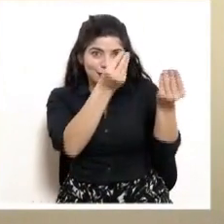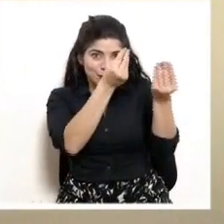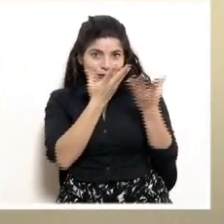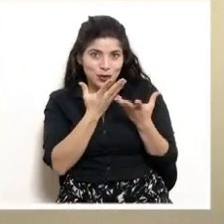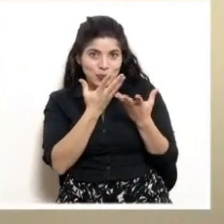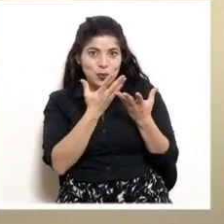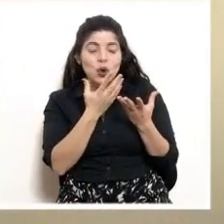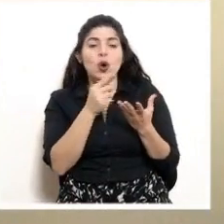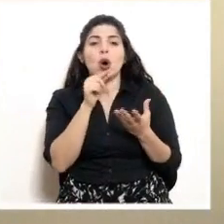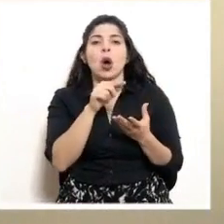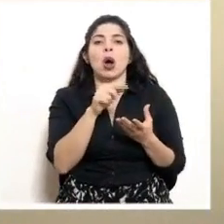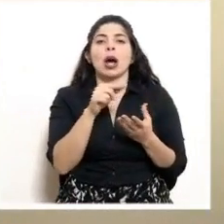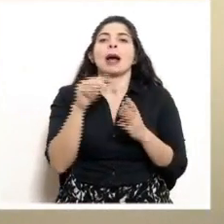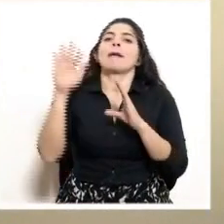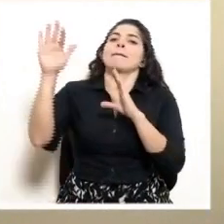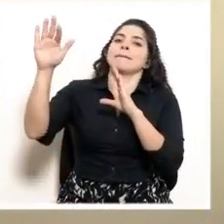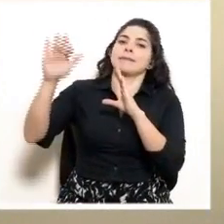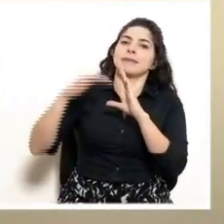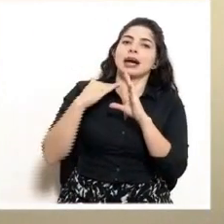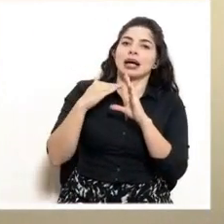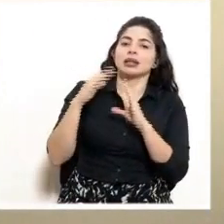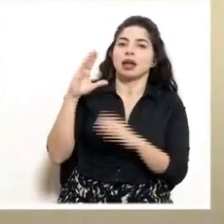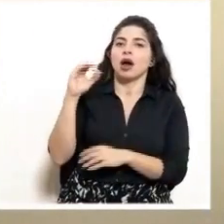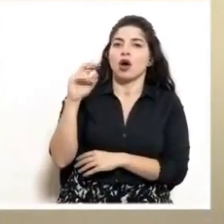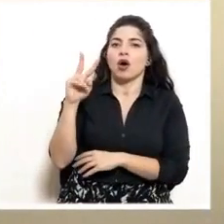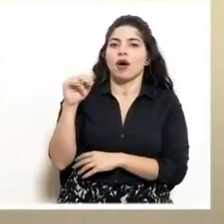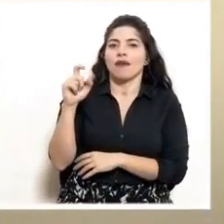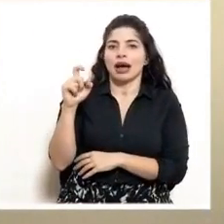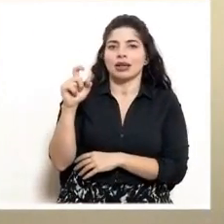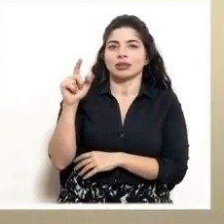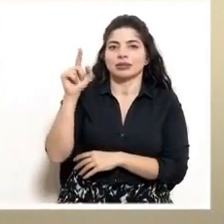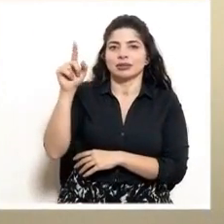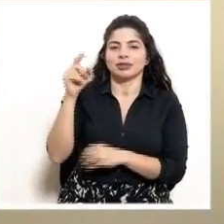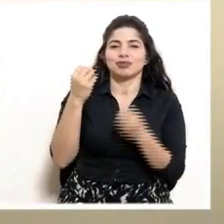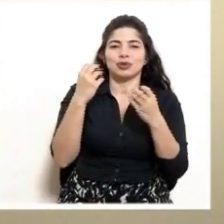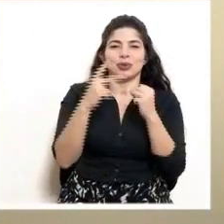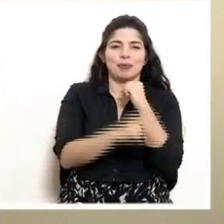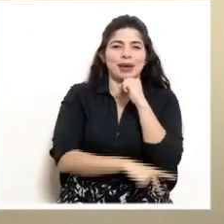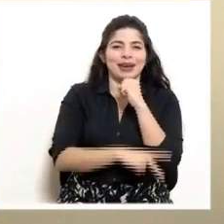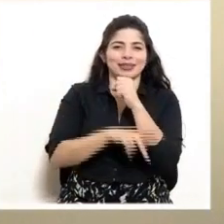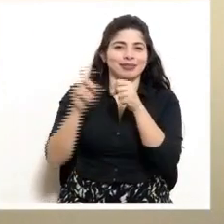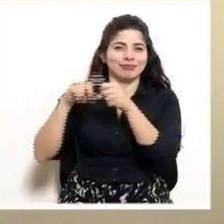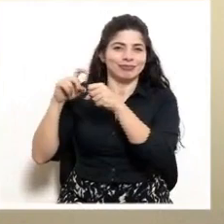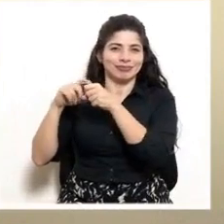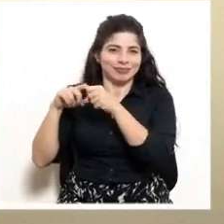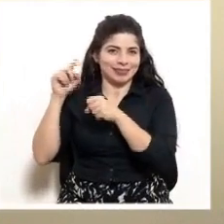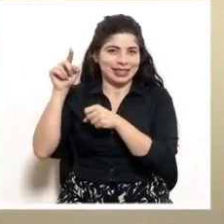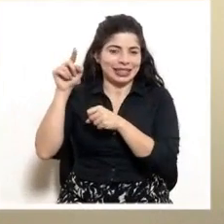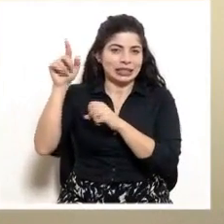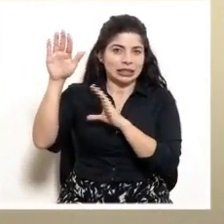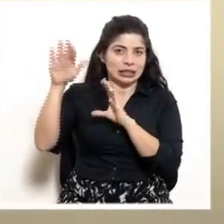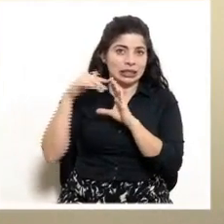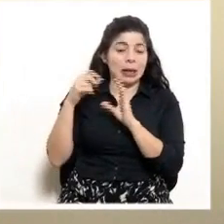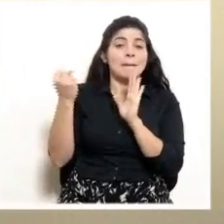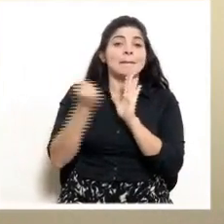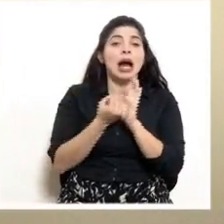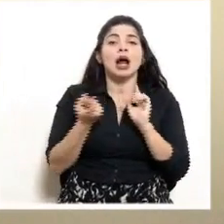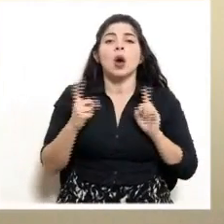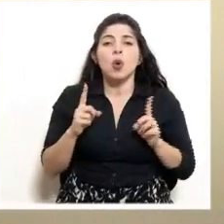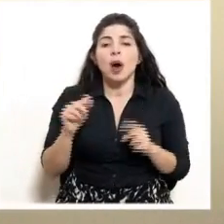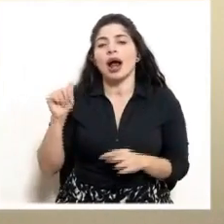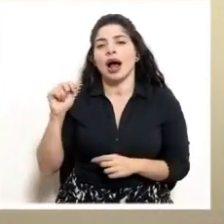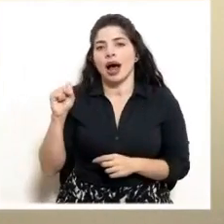serían enviadas por el mecanismo COVAX, el mecanismo multilateral, corresponden a AstraZeneca.